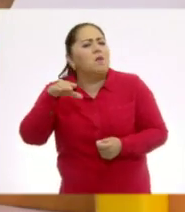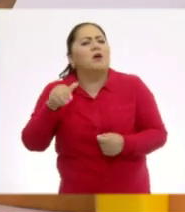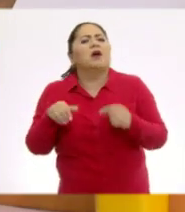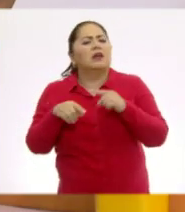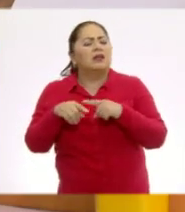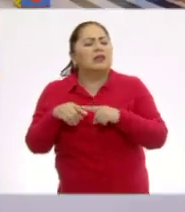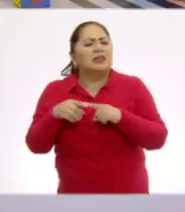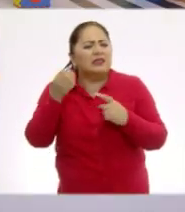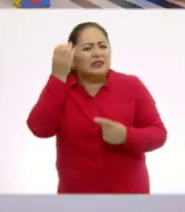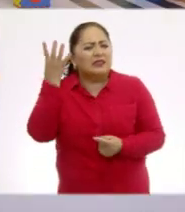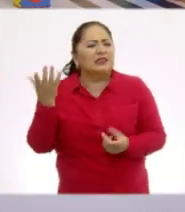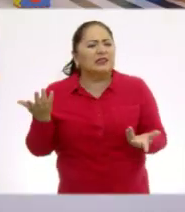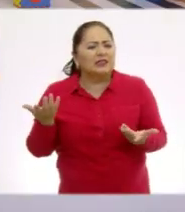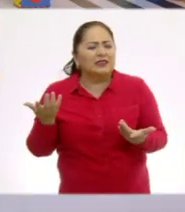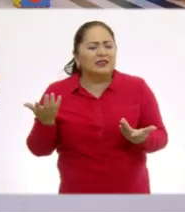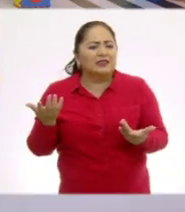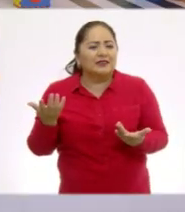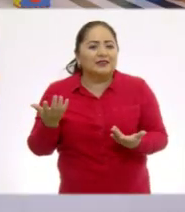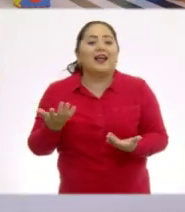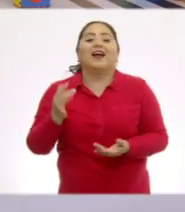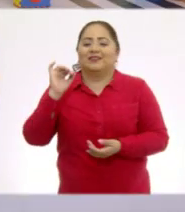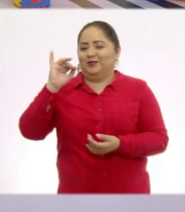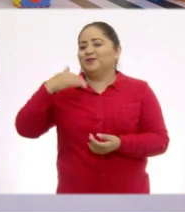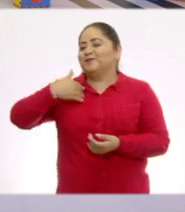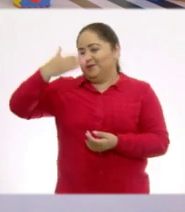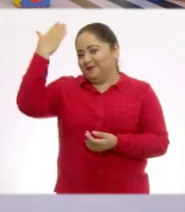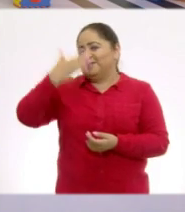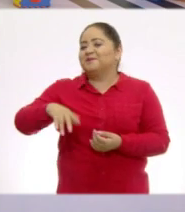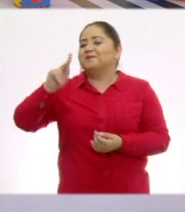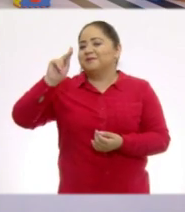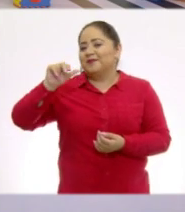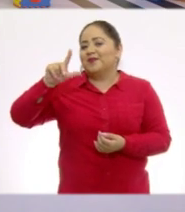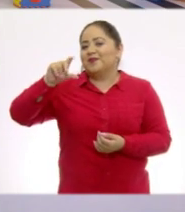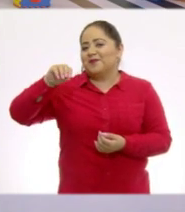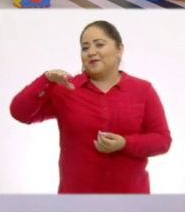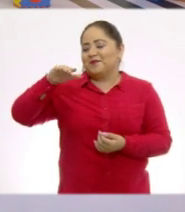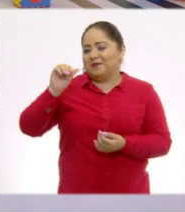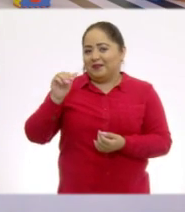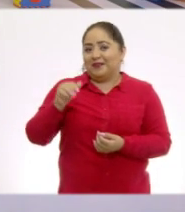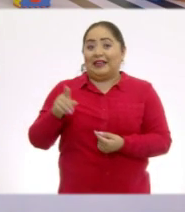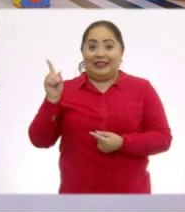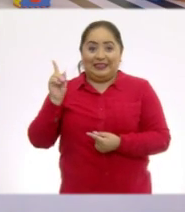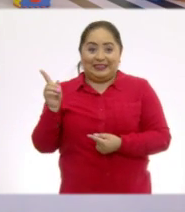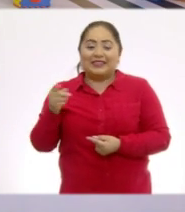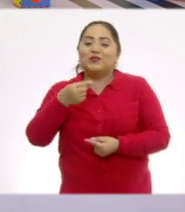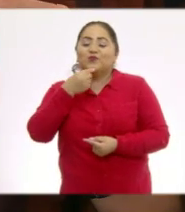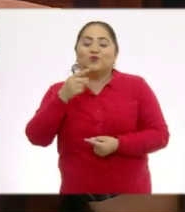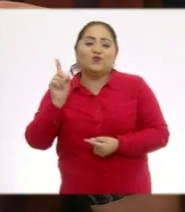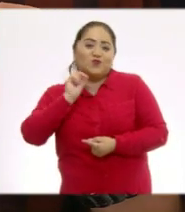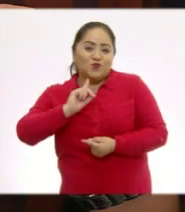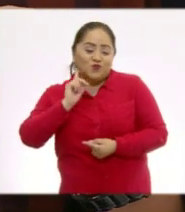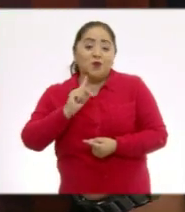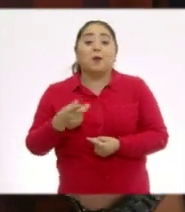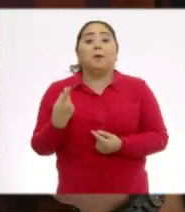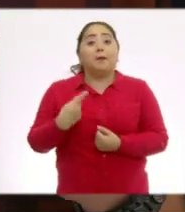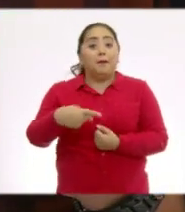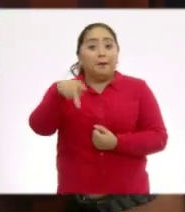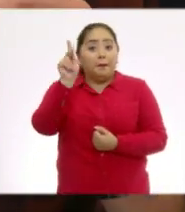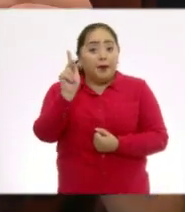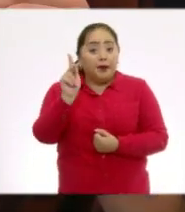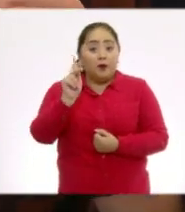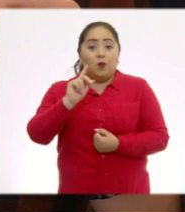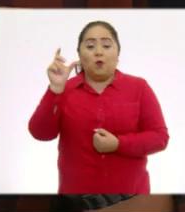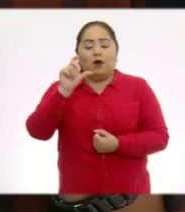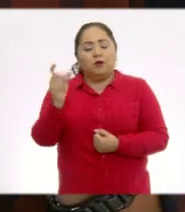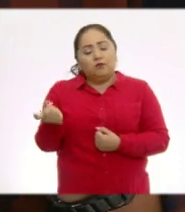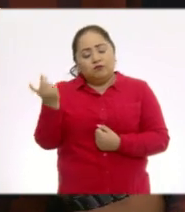quién era Paloma? Paloma. ¡Ay! Yo sé quién era Paloma. ¿Quién era Paloma? ¡Aquí está Paloma! ¡Muy bien! Pero a la